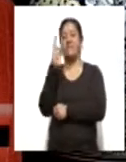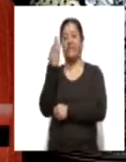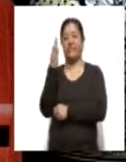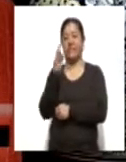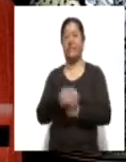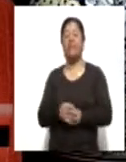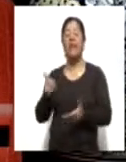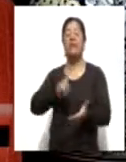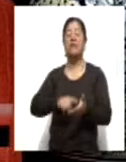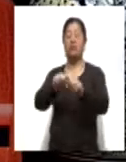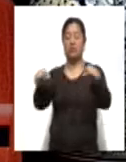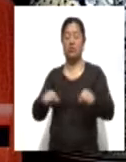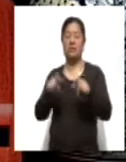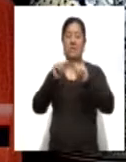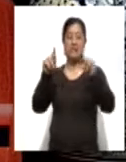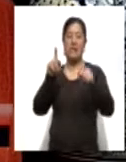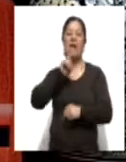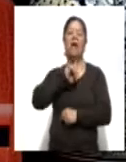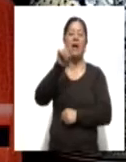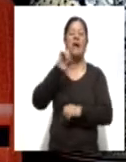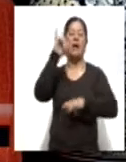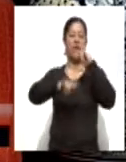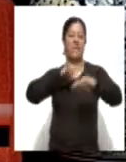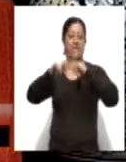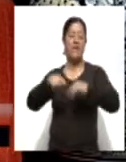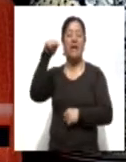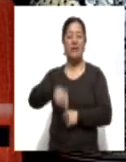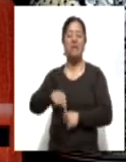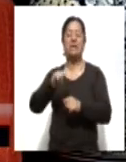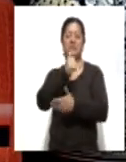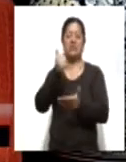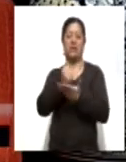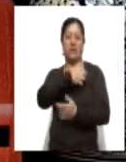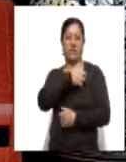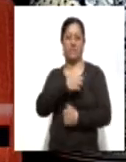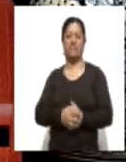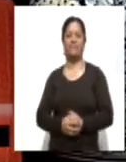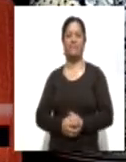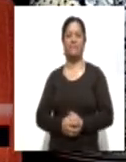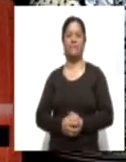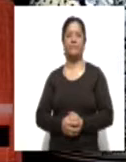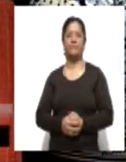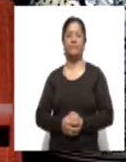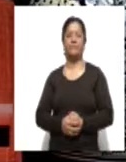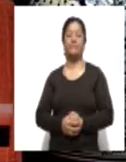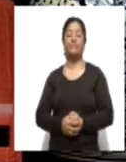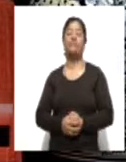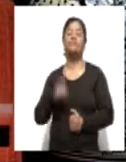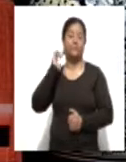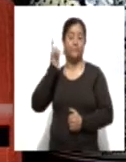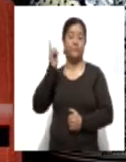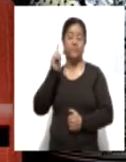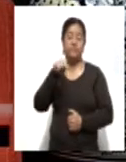en el Salón Tlaxcala del recinto ferial aquí en la ciudad capital. Esperamos que a este reclutamiento, en